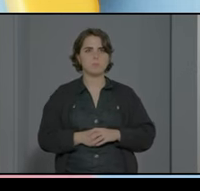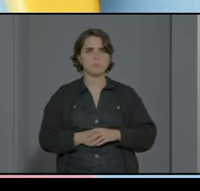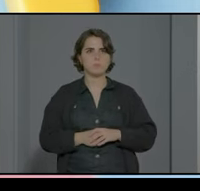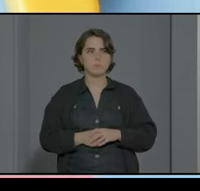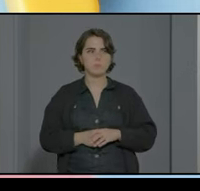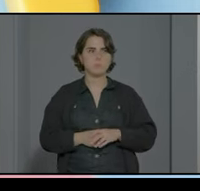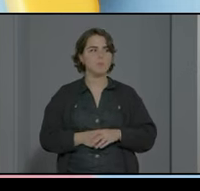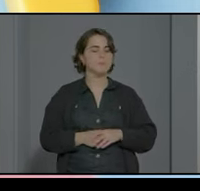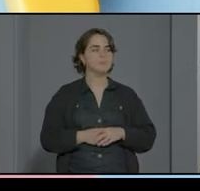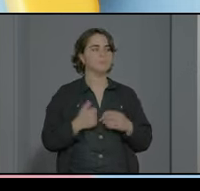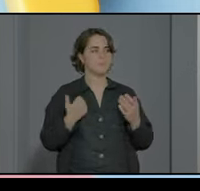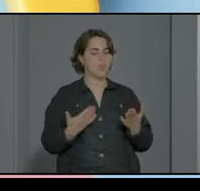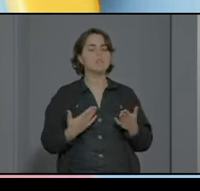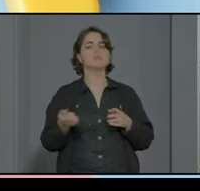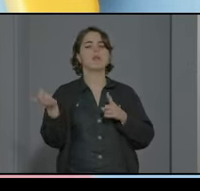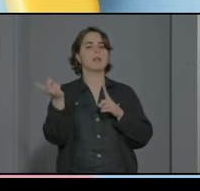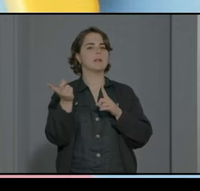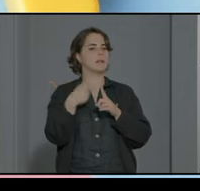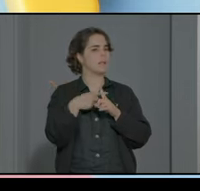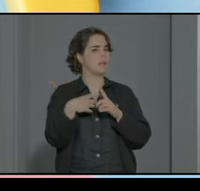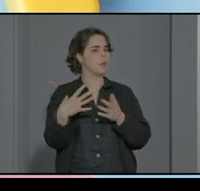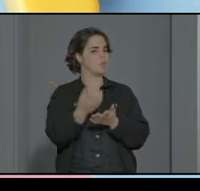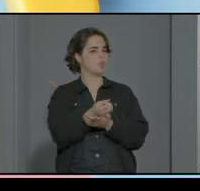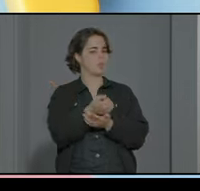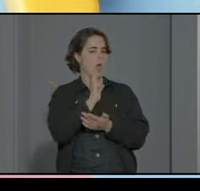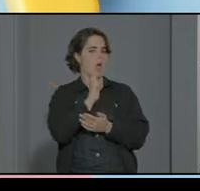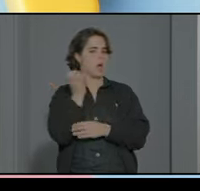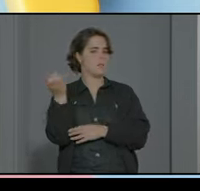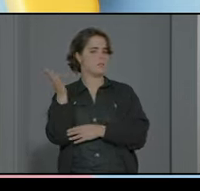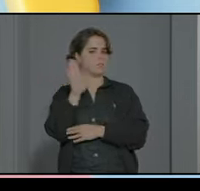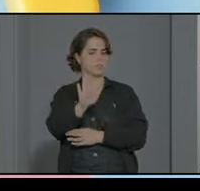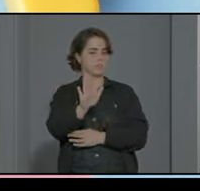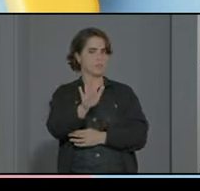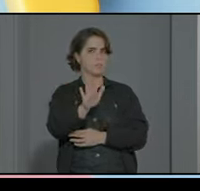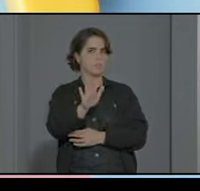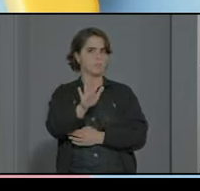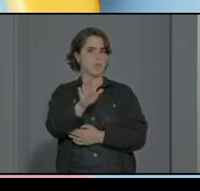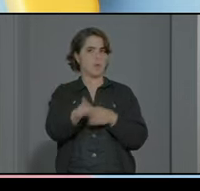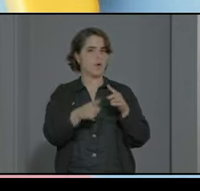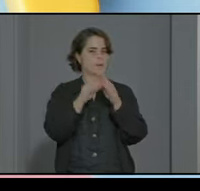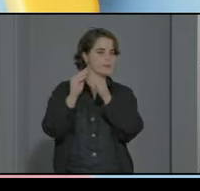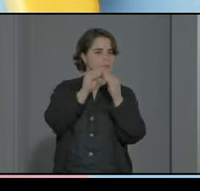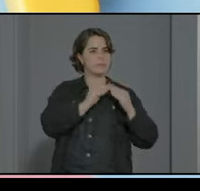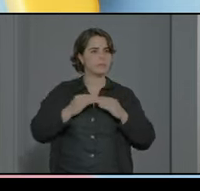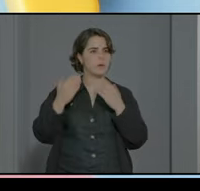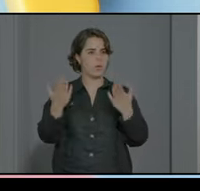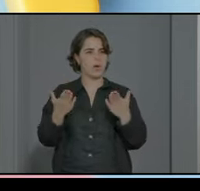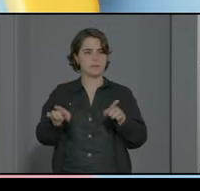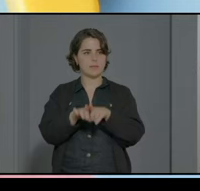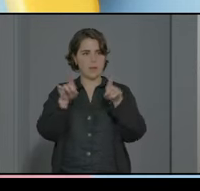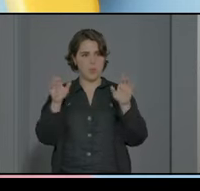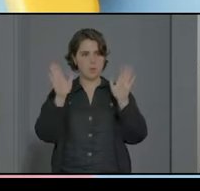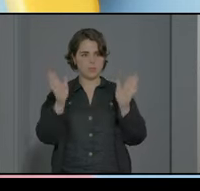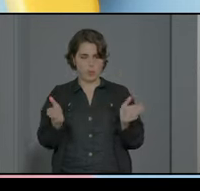En todos los niveles que hemos expuesto el objetivo común en cualquiera de ellos